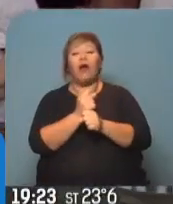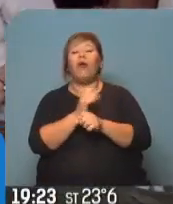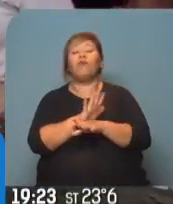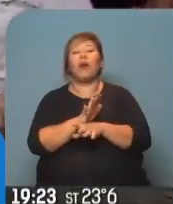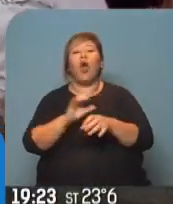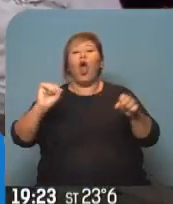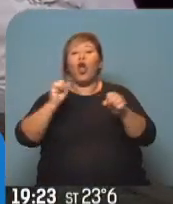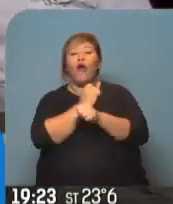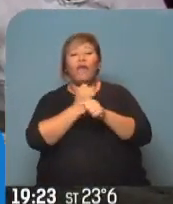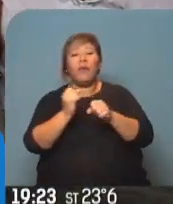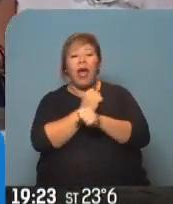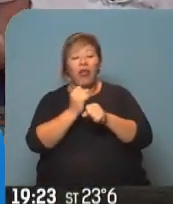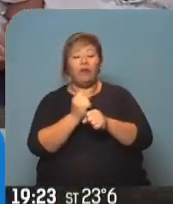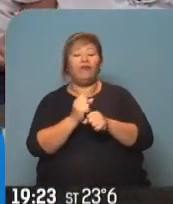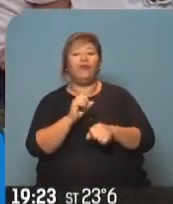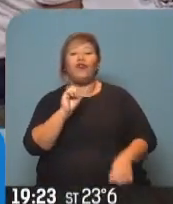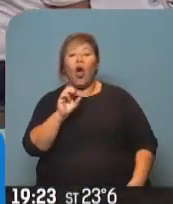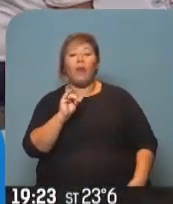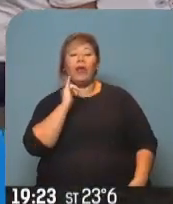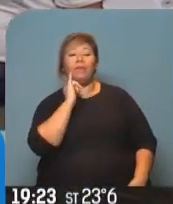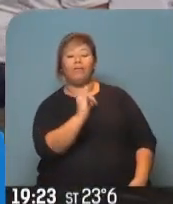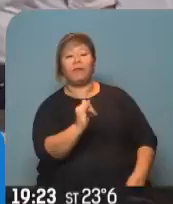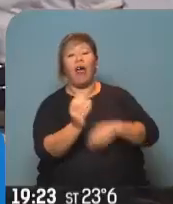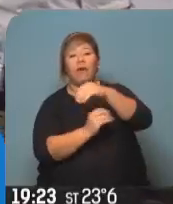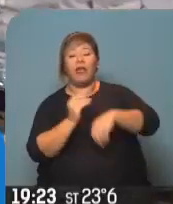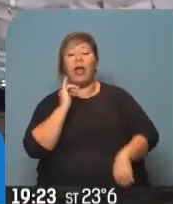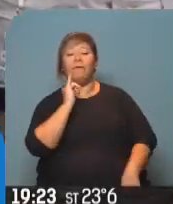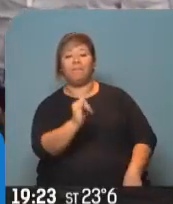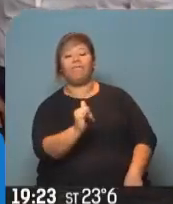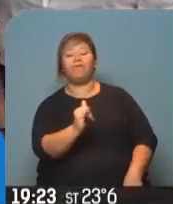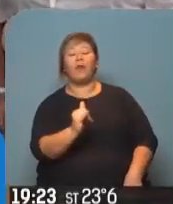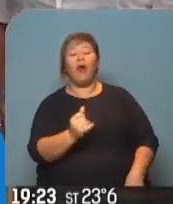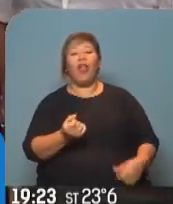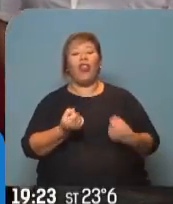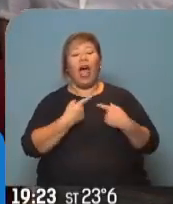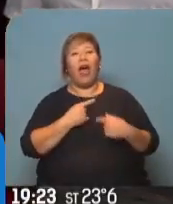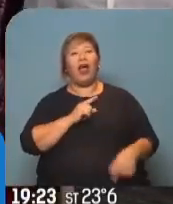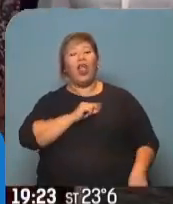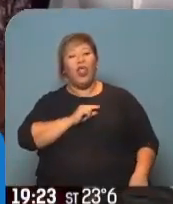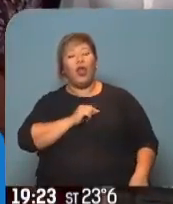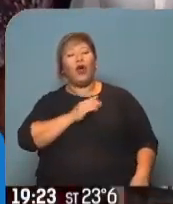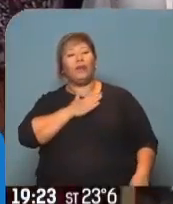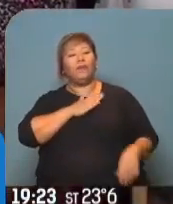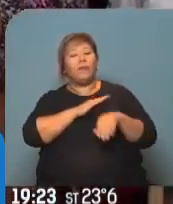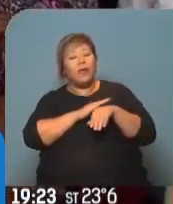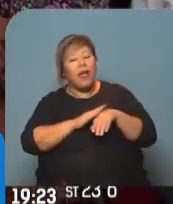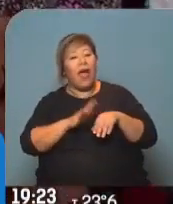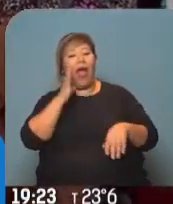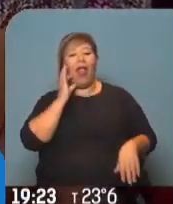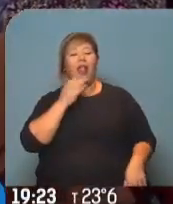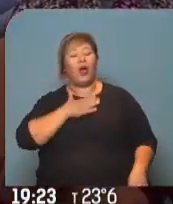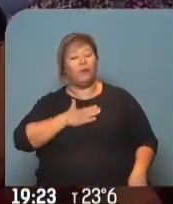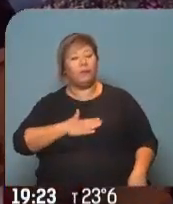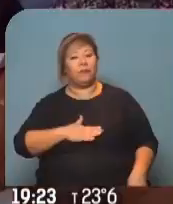como bien dicen los familiares, se sostiene del entendimiento profundo que es hora que en la Argentina a la política